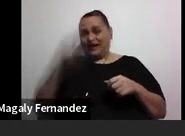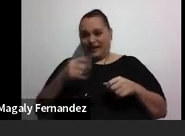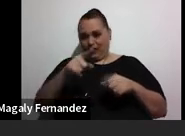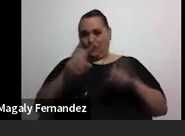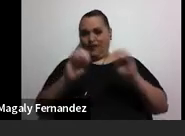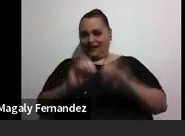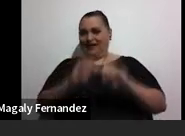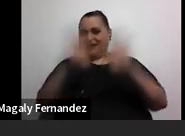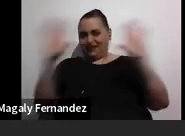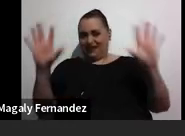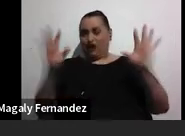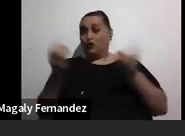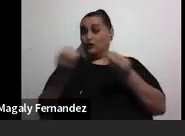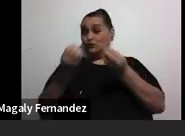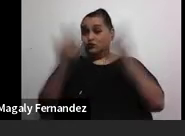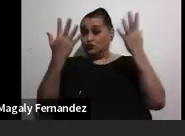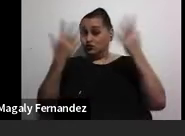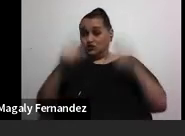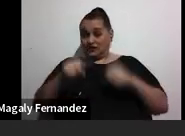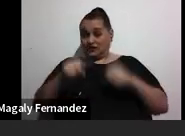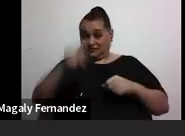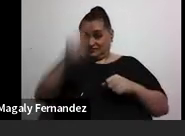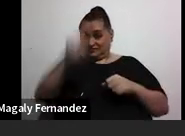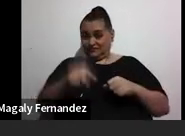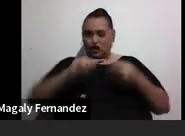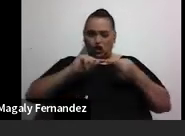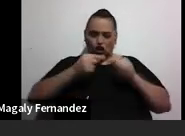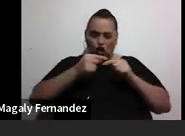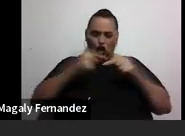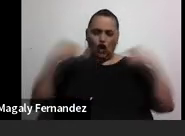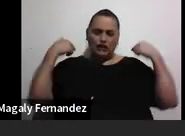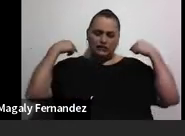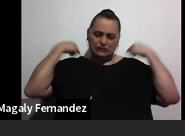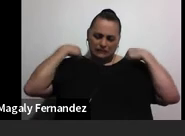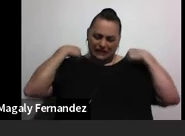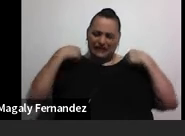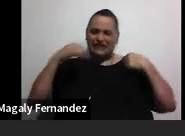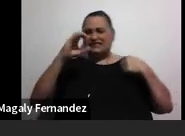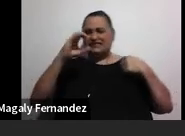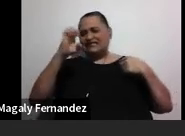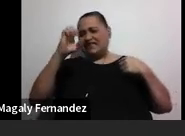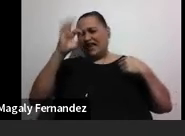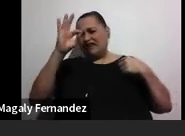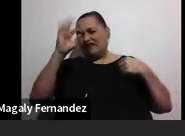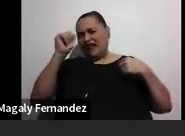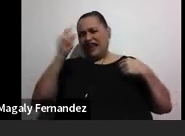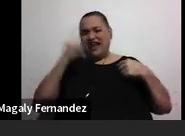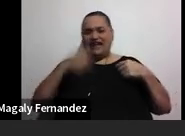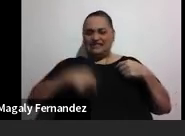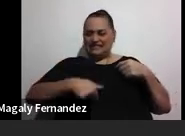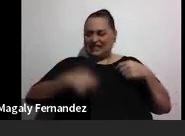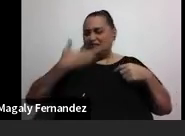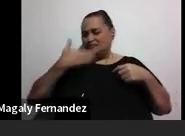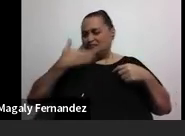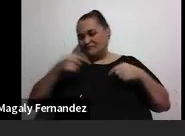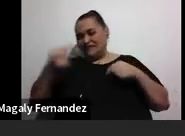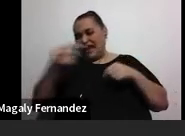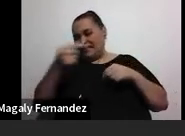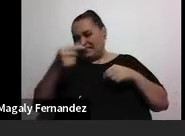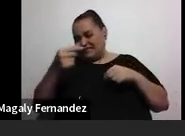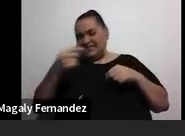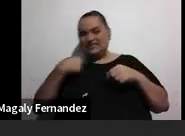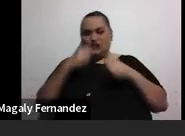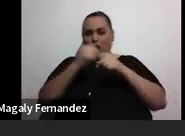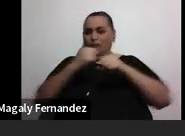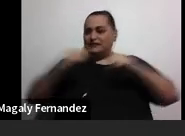acá. Muchos de estas condiciones de dolores musculares, cefaleas, vean que está gastritis y también obesidad. Yo con solo ver